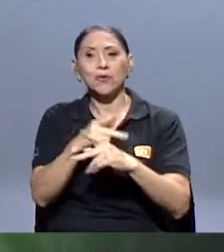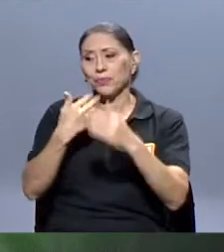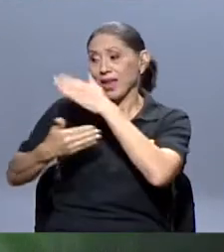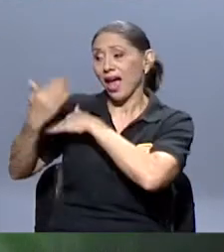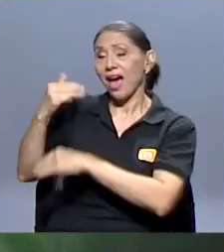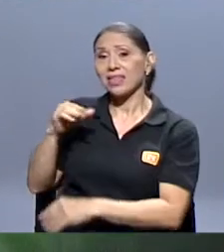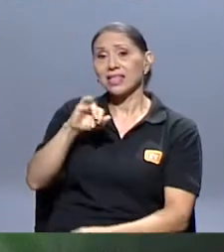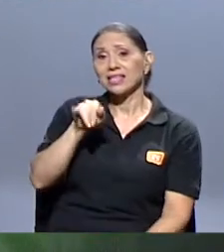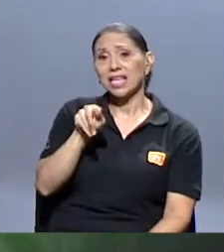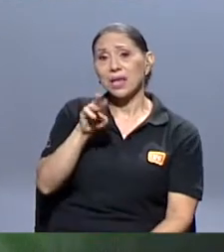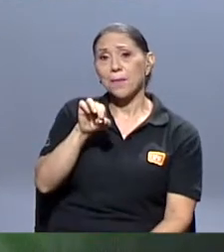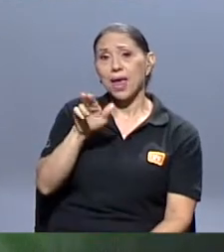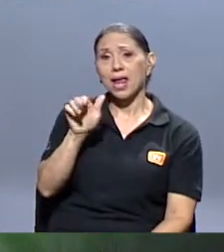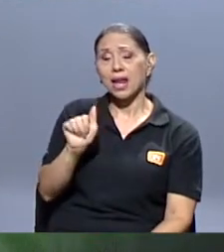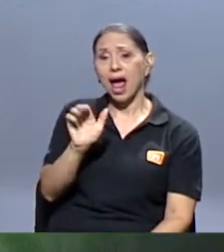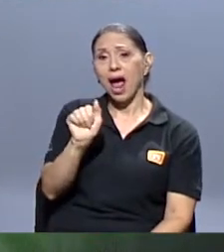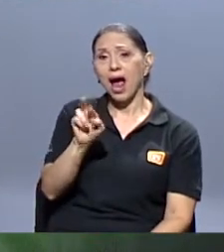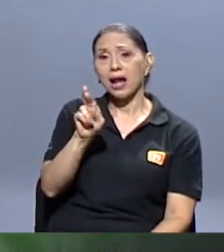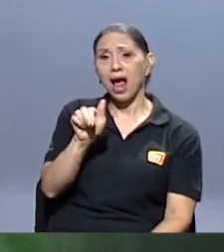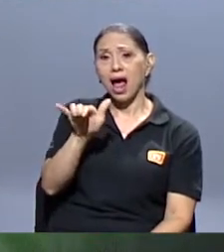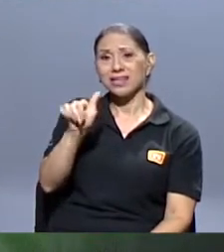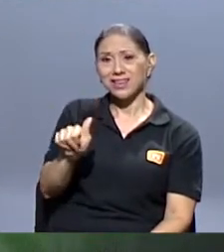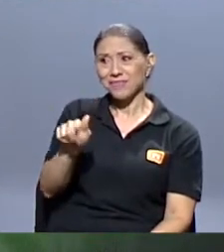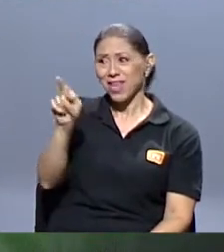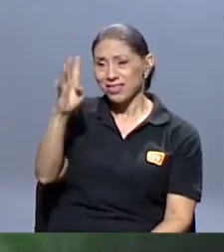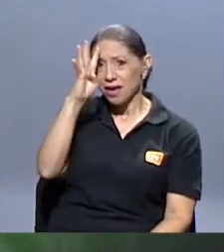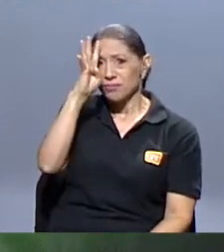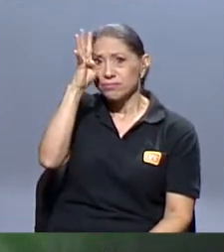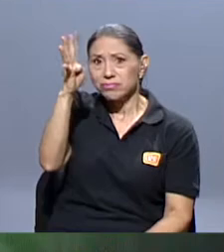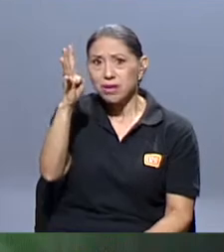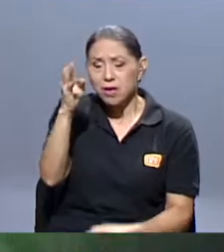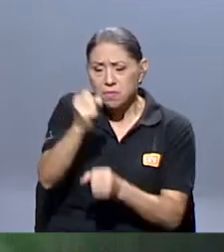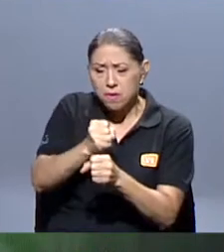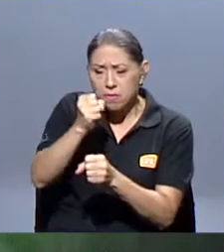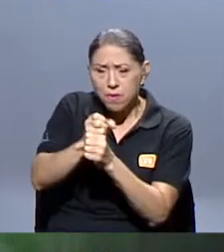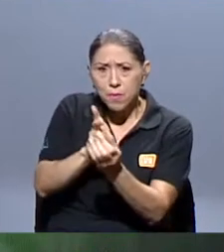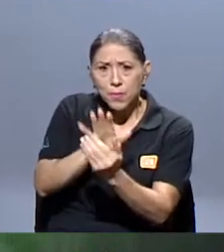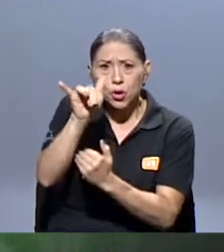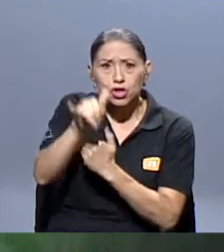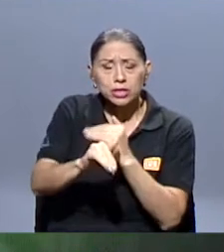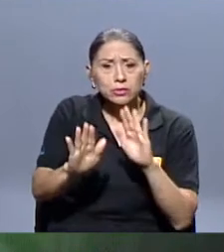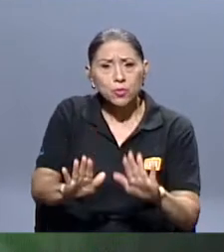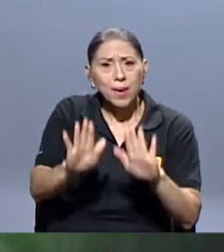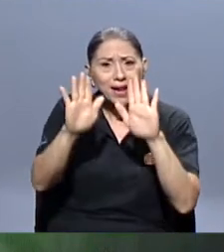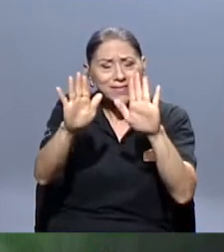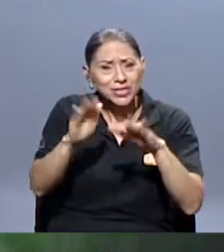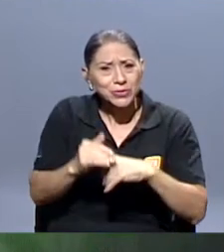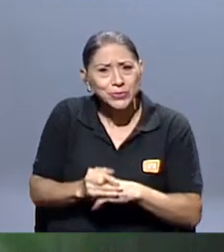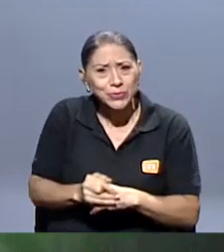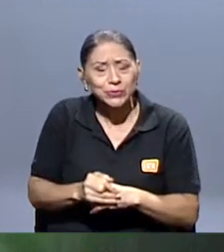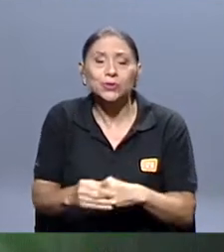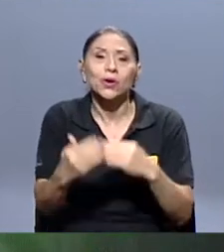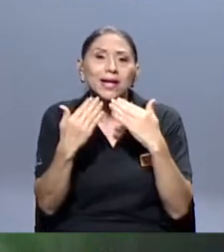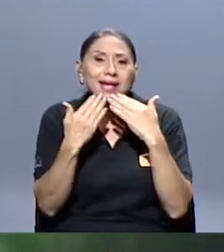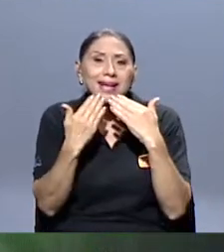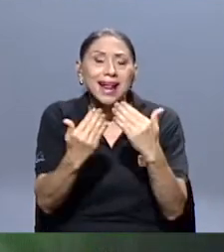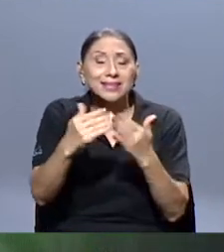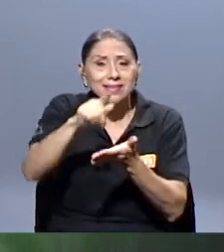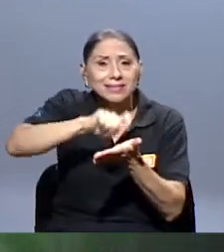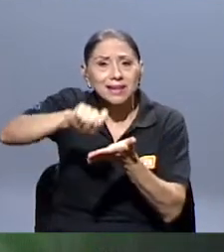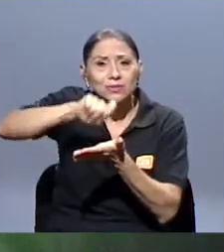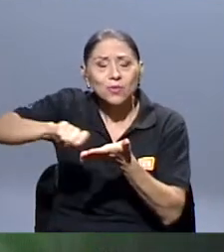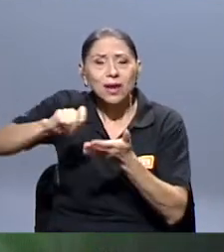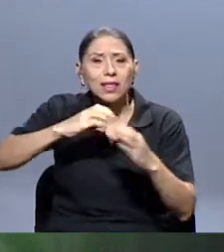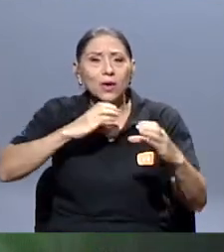a Jimena Araya, creadora y productora de un proyecto maravilloso que es gracias a la Escuela de